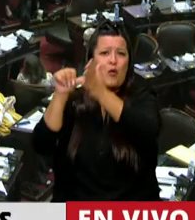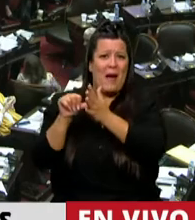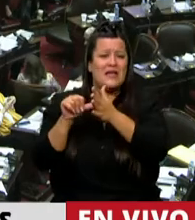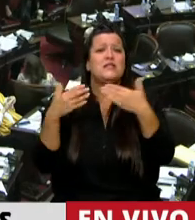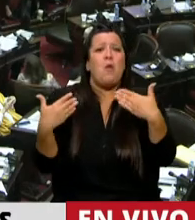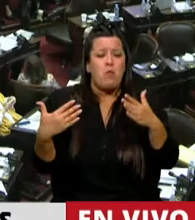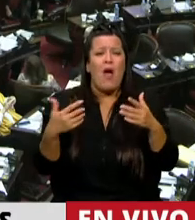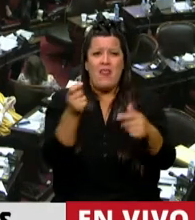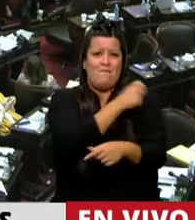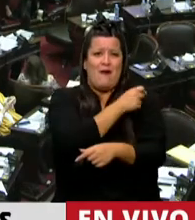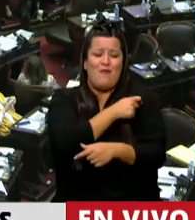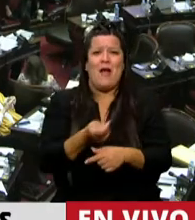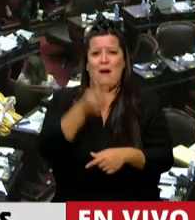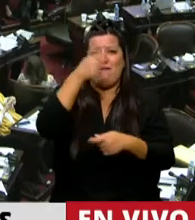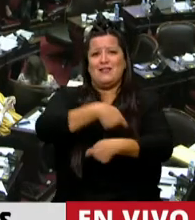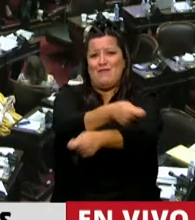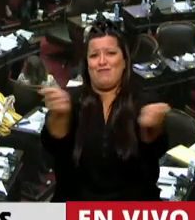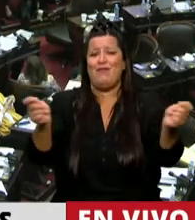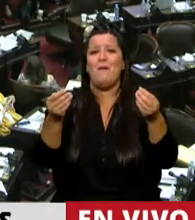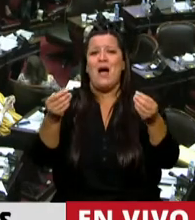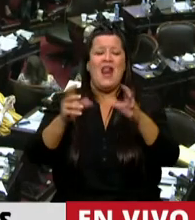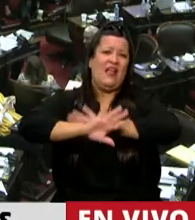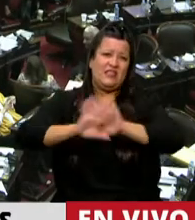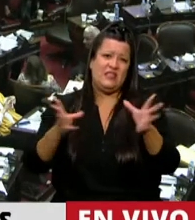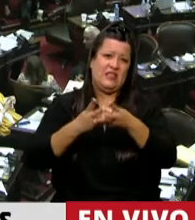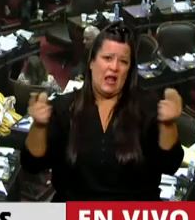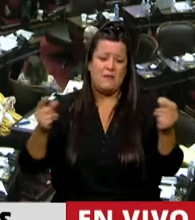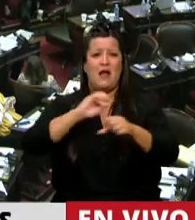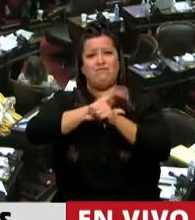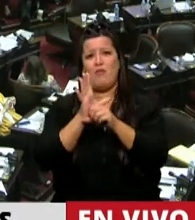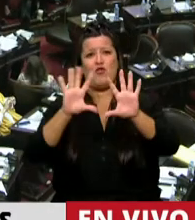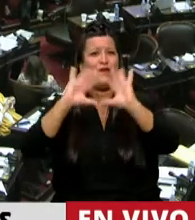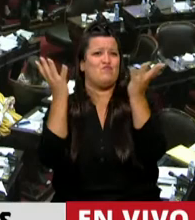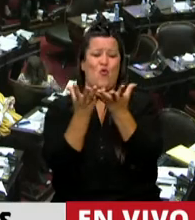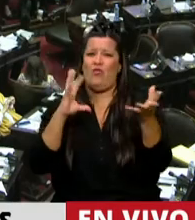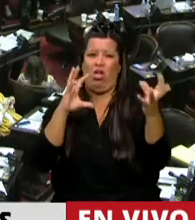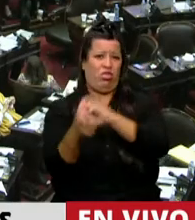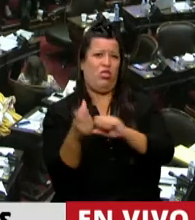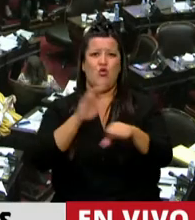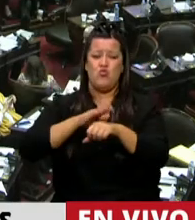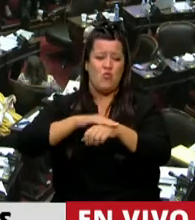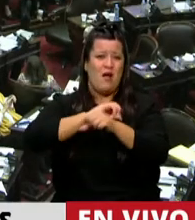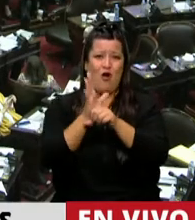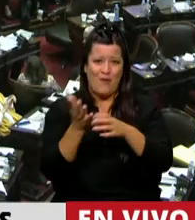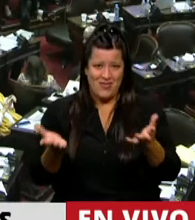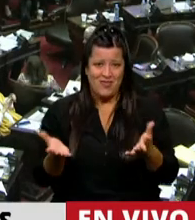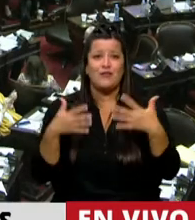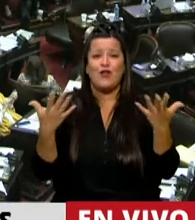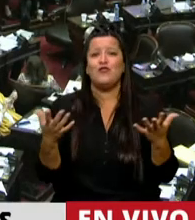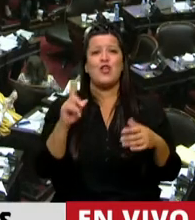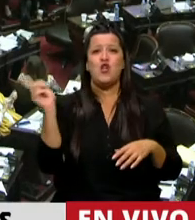una vacunación mucho más rápida y terminar con esta terrible pandemia que afecta a todo el mundo. Entonces, digo, esto no es